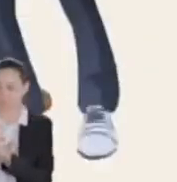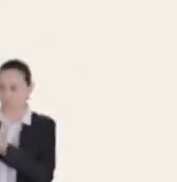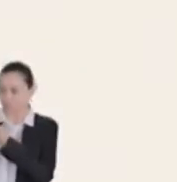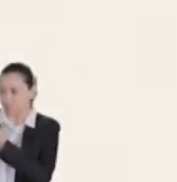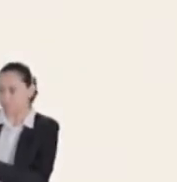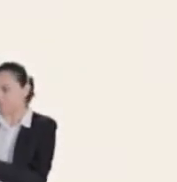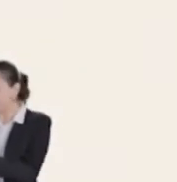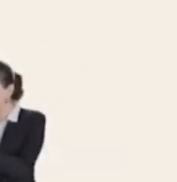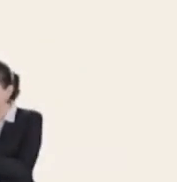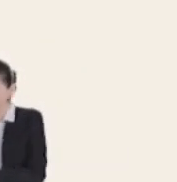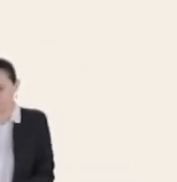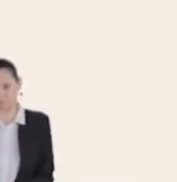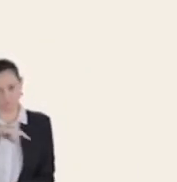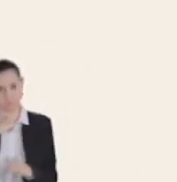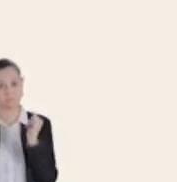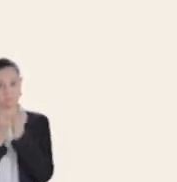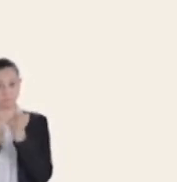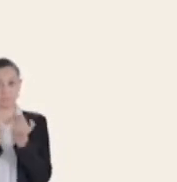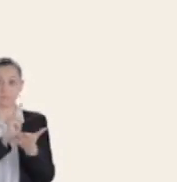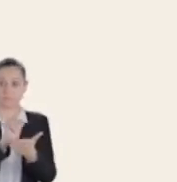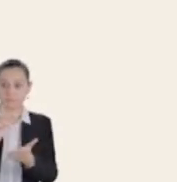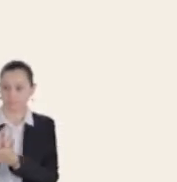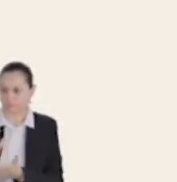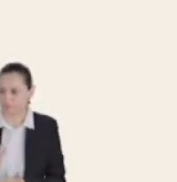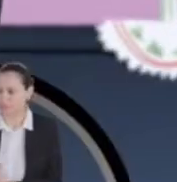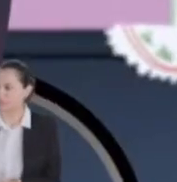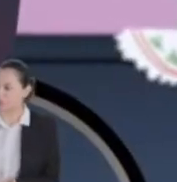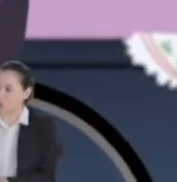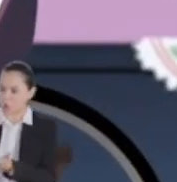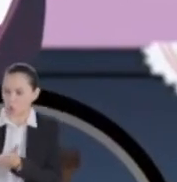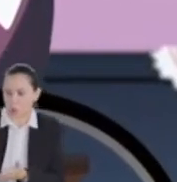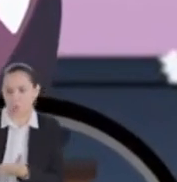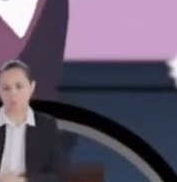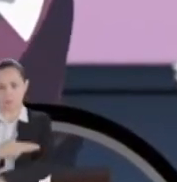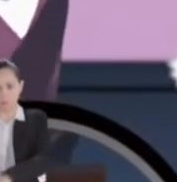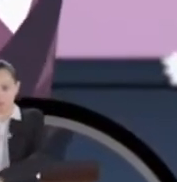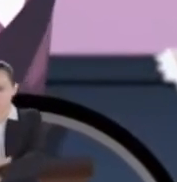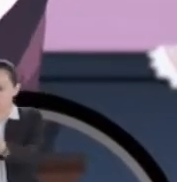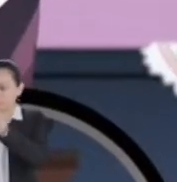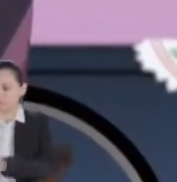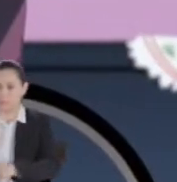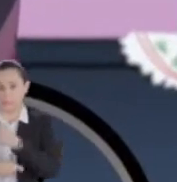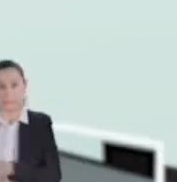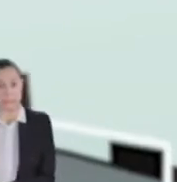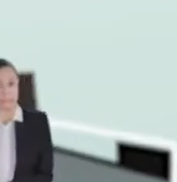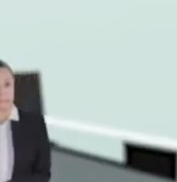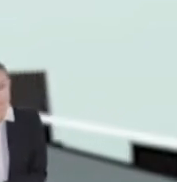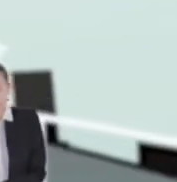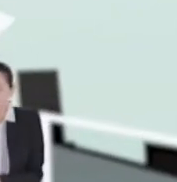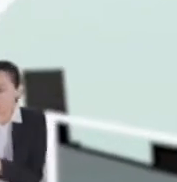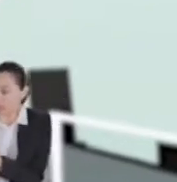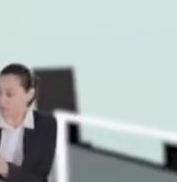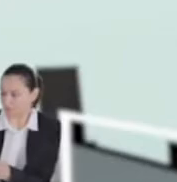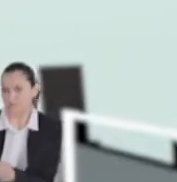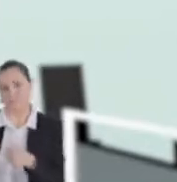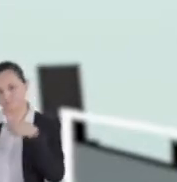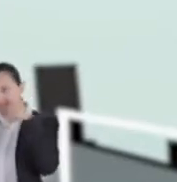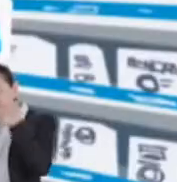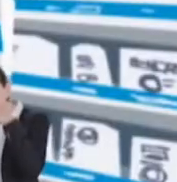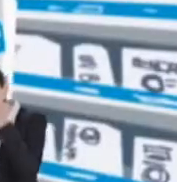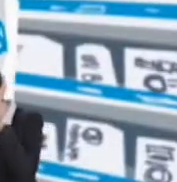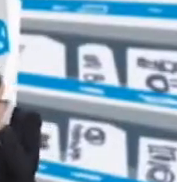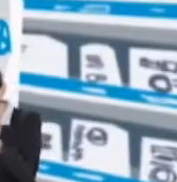discapacidad con sus medidas de higiene y extrememos las nuestras. Ayudemos con sus compras y trámites y estemos atentos a sus